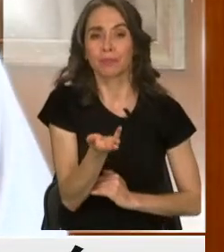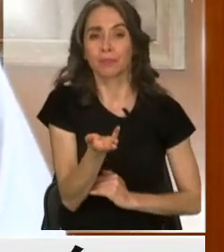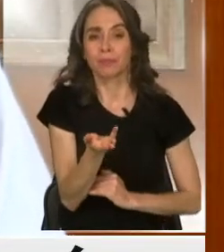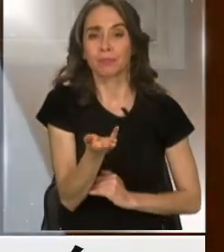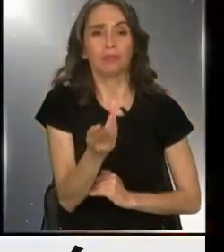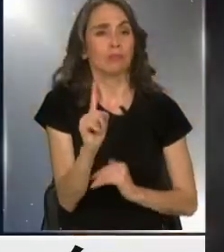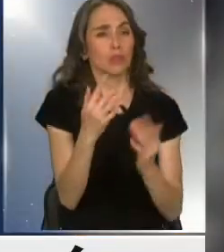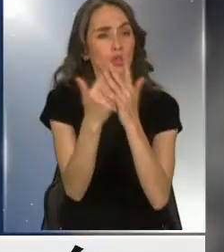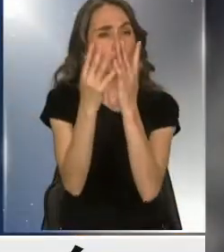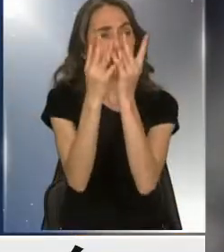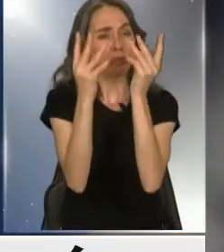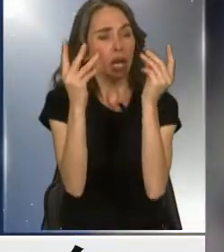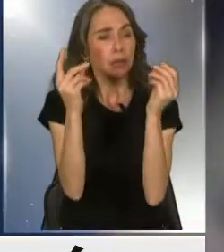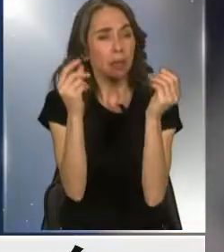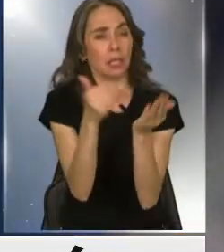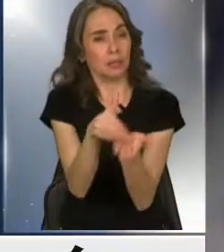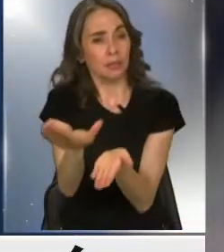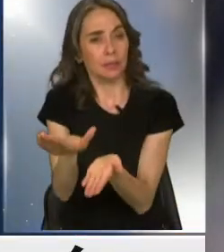no transparentes.